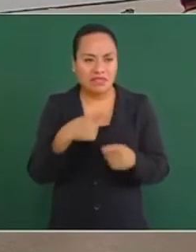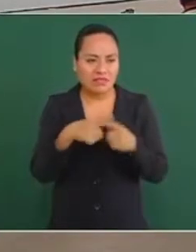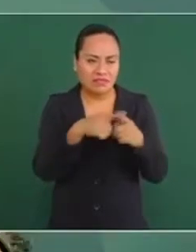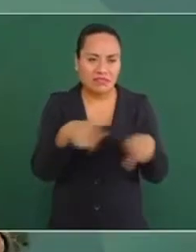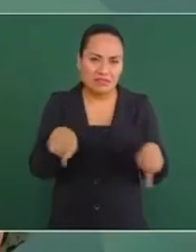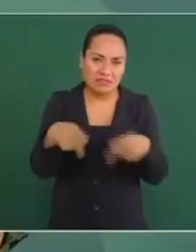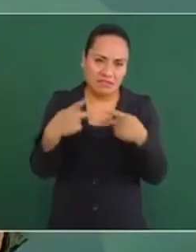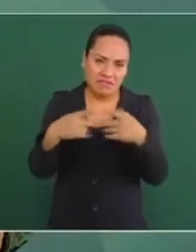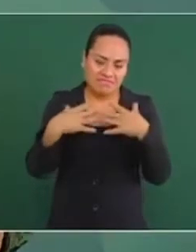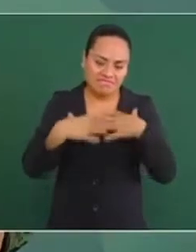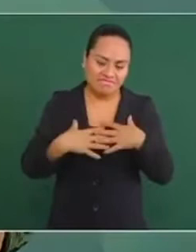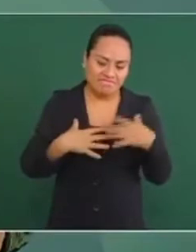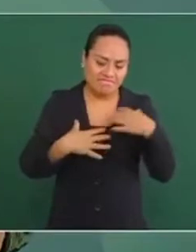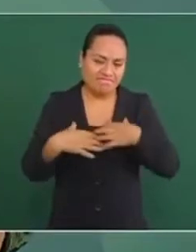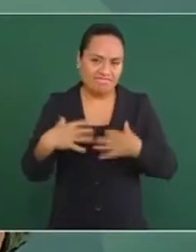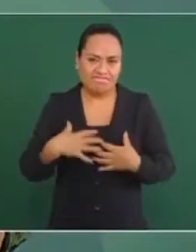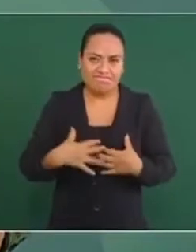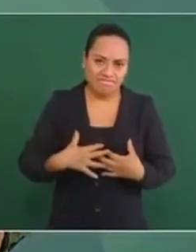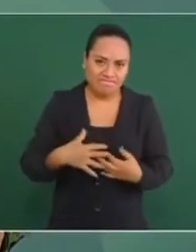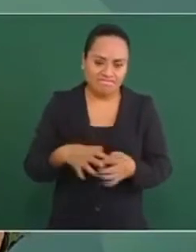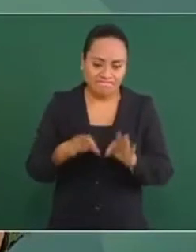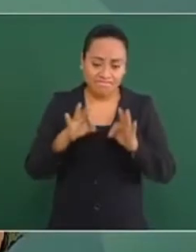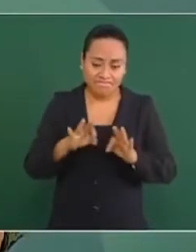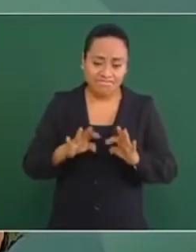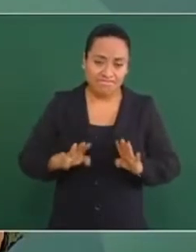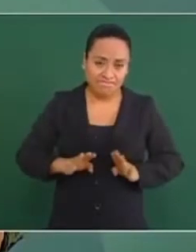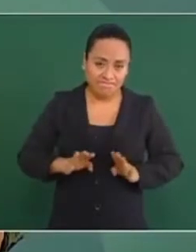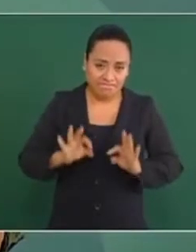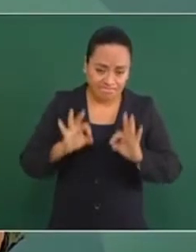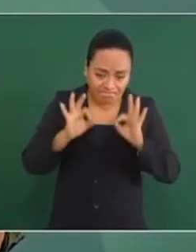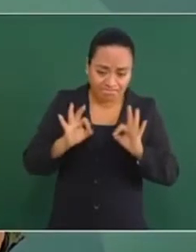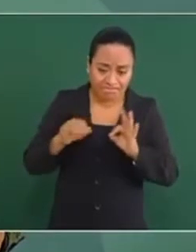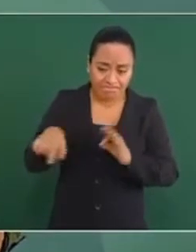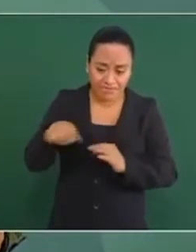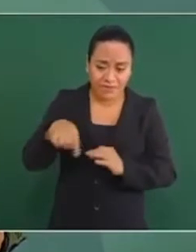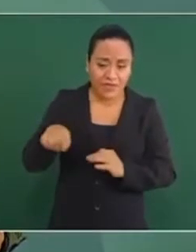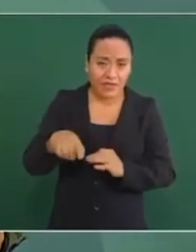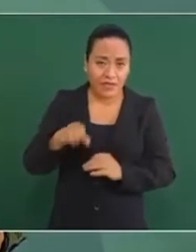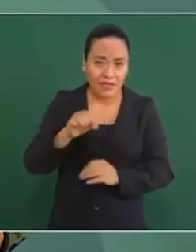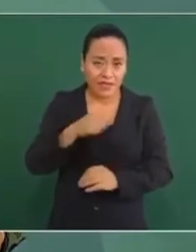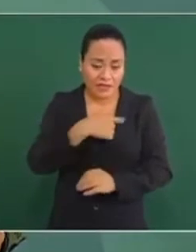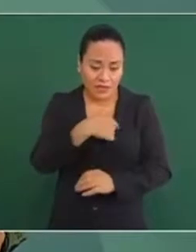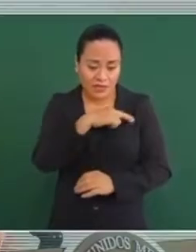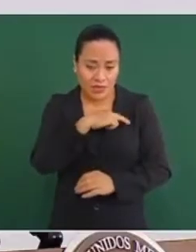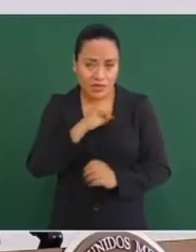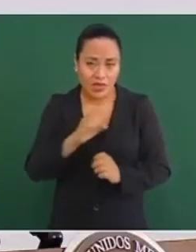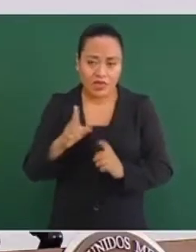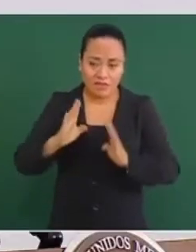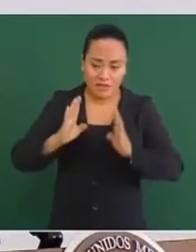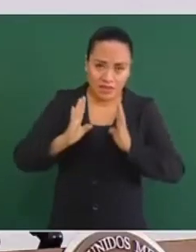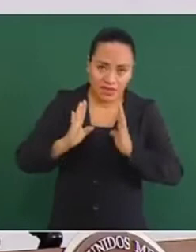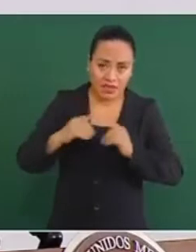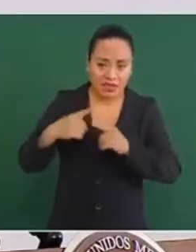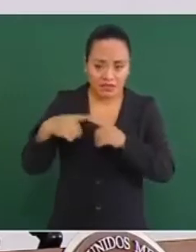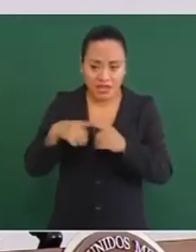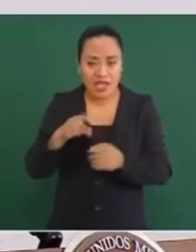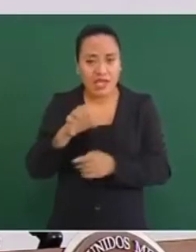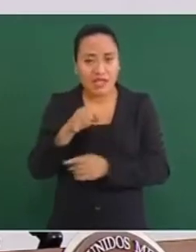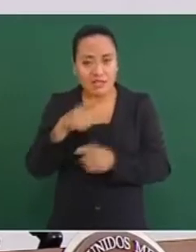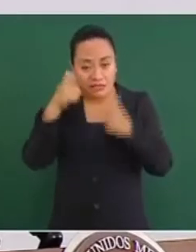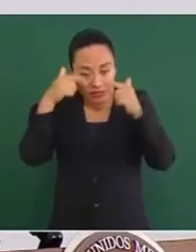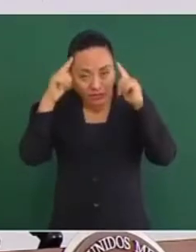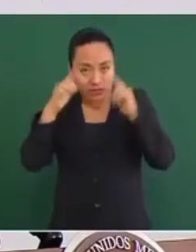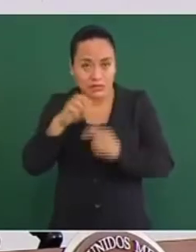las mismas características que poseemos tanto la Secretaría de la Defensa como la